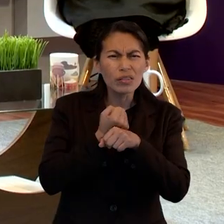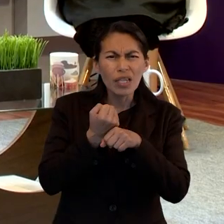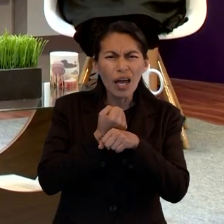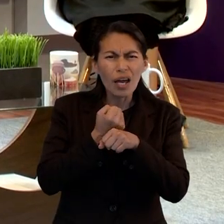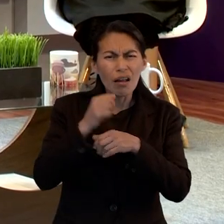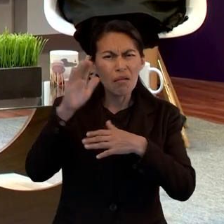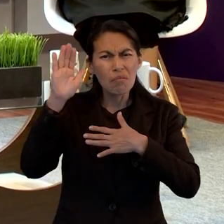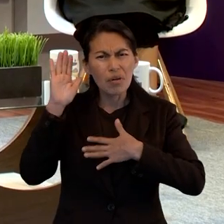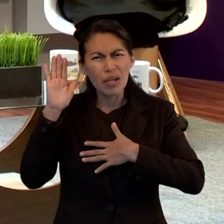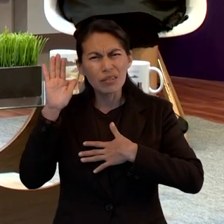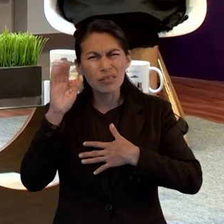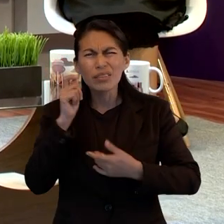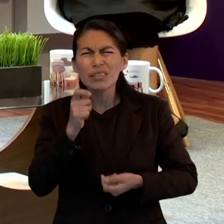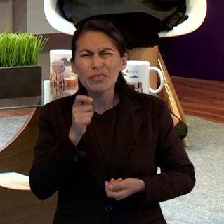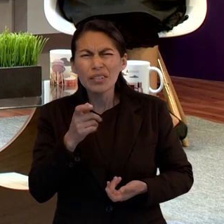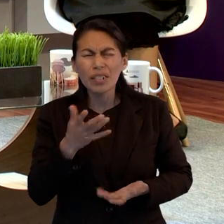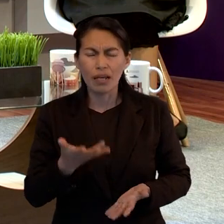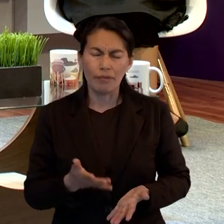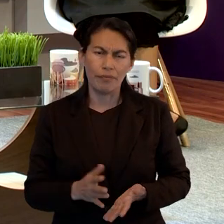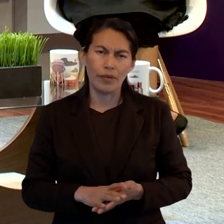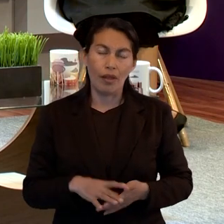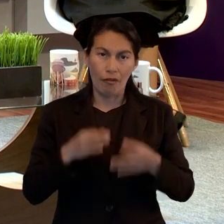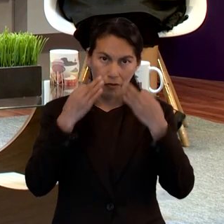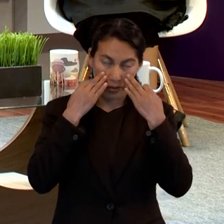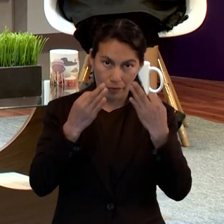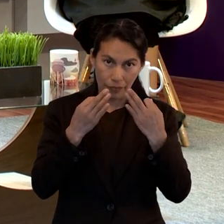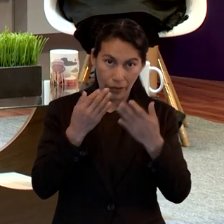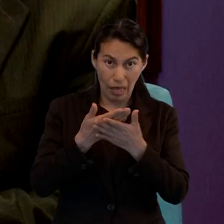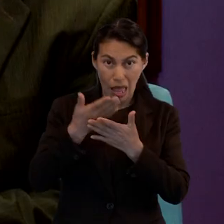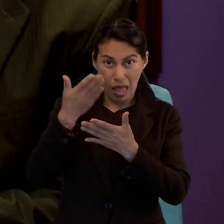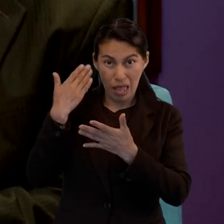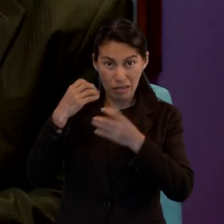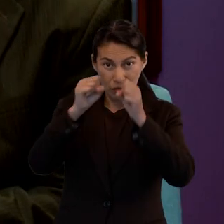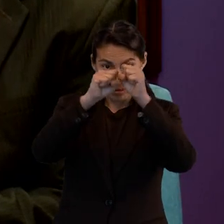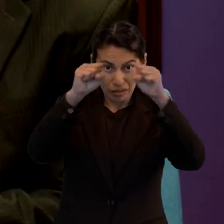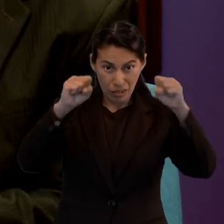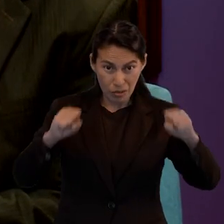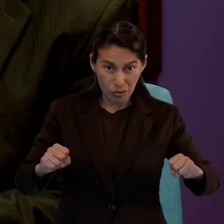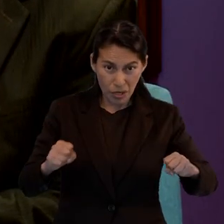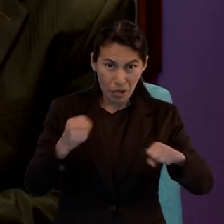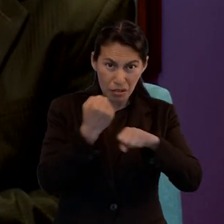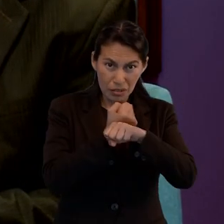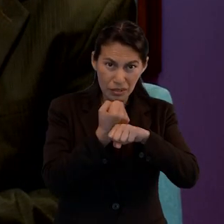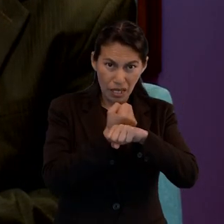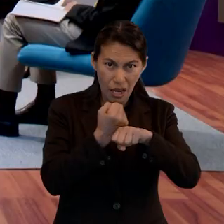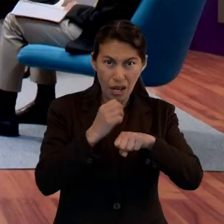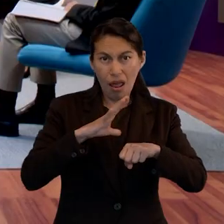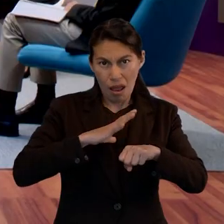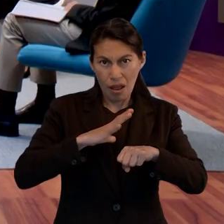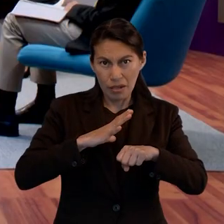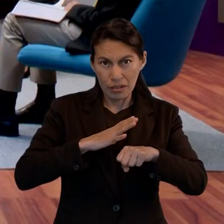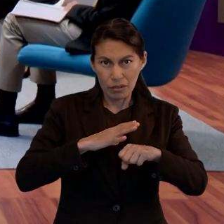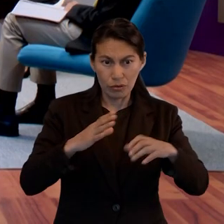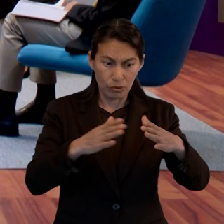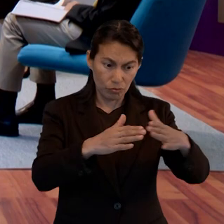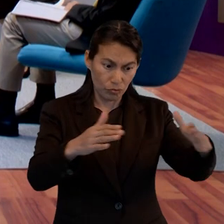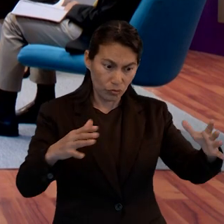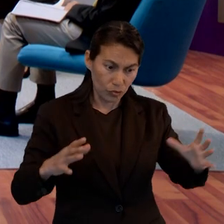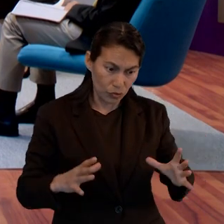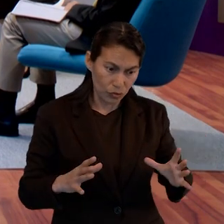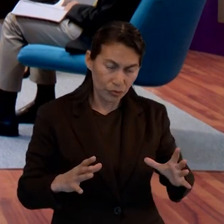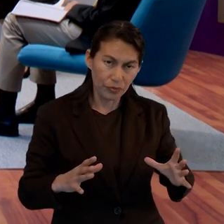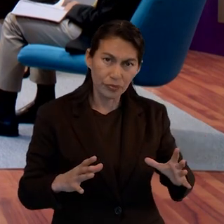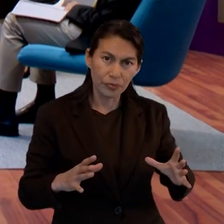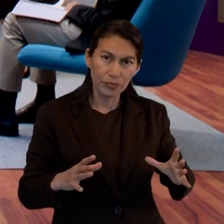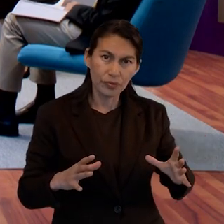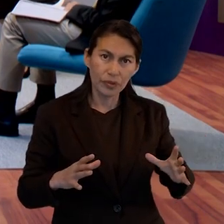santuario debía haber sangre. Por lo cual debía haber un sacrificio, obviamente. Entonces, sin esa sangre